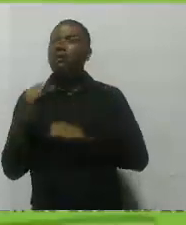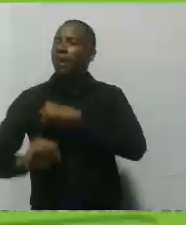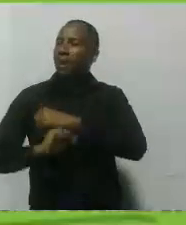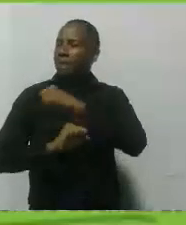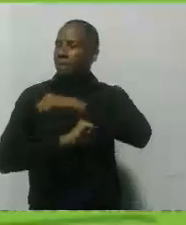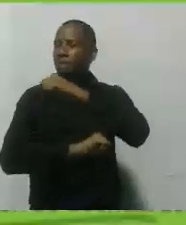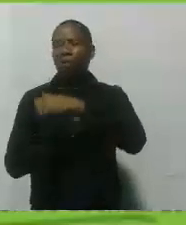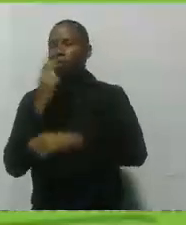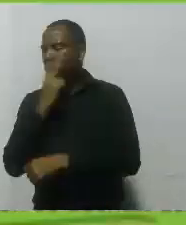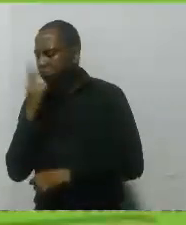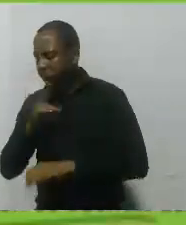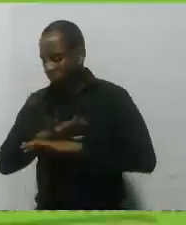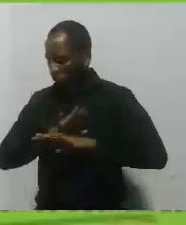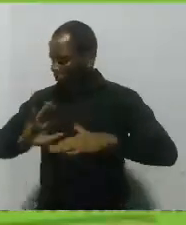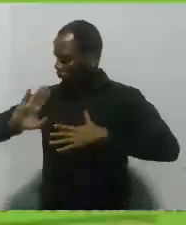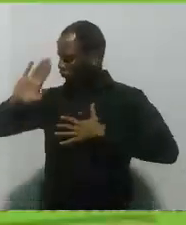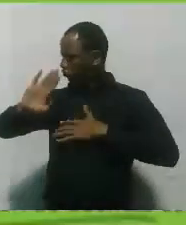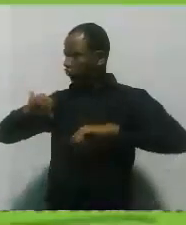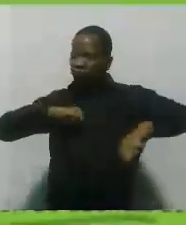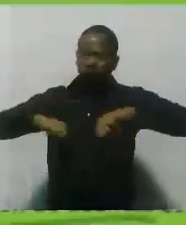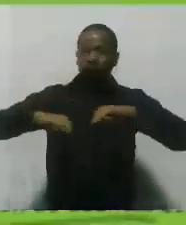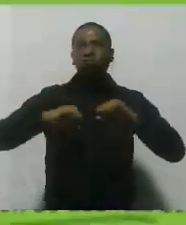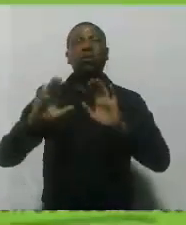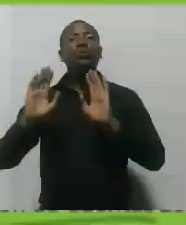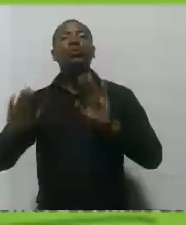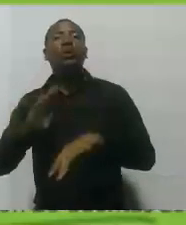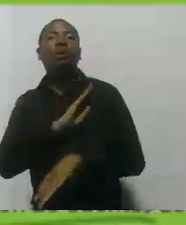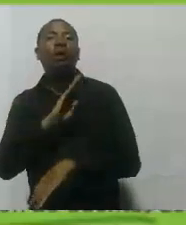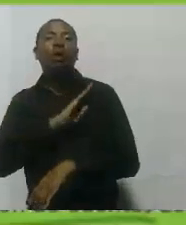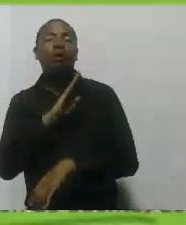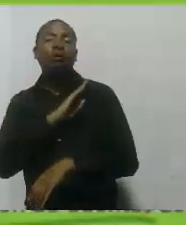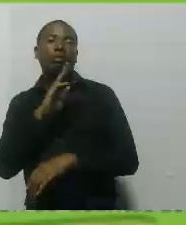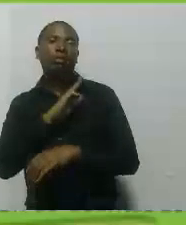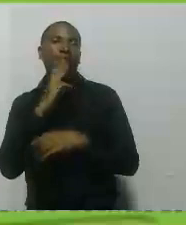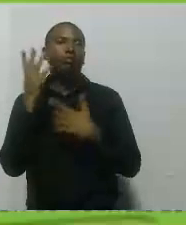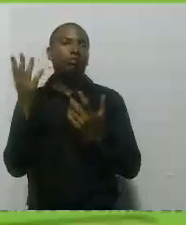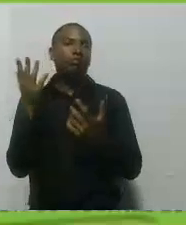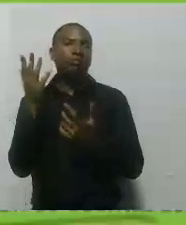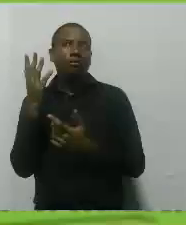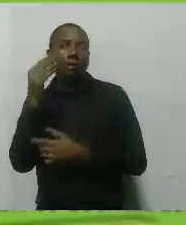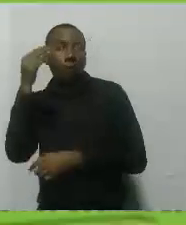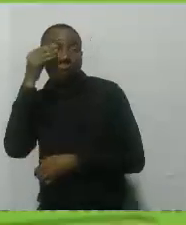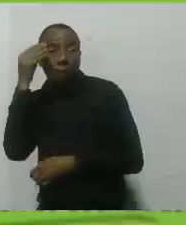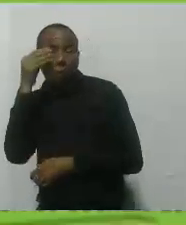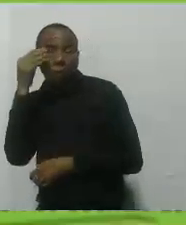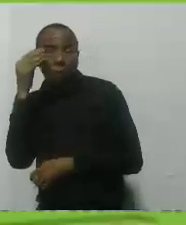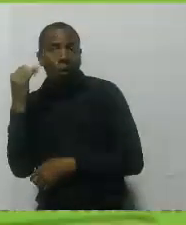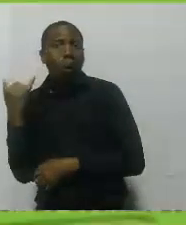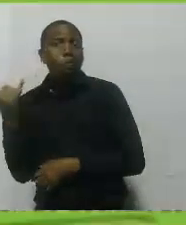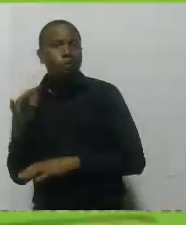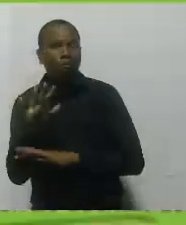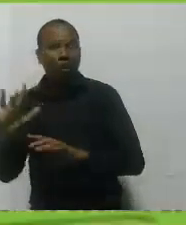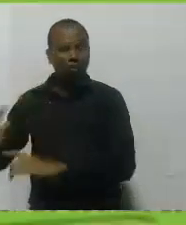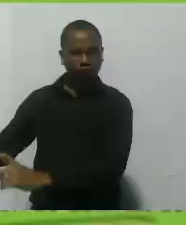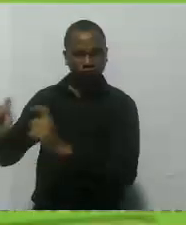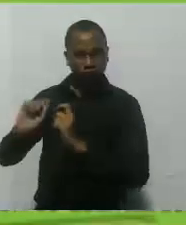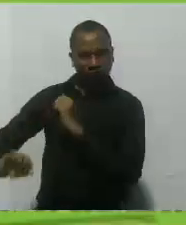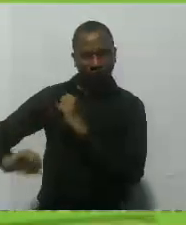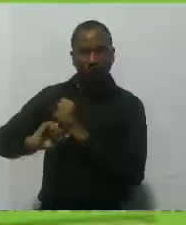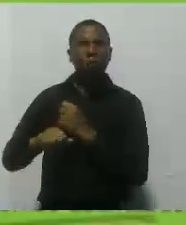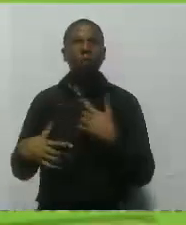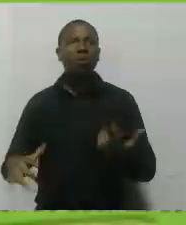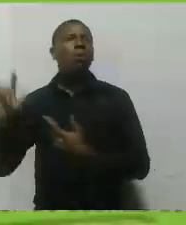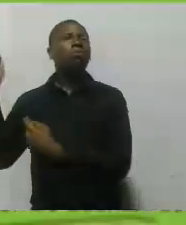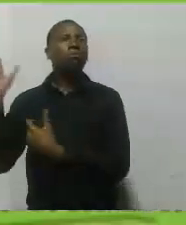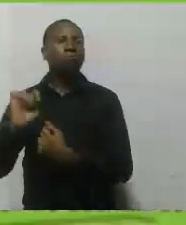compromiso que el señor alcalde William Dow Chamath nos ha dado al sector en la asignación de recursos